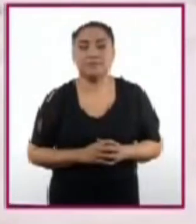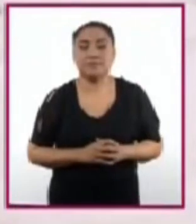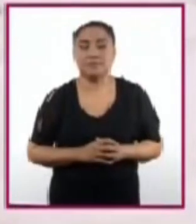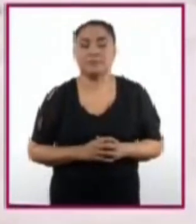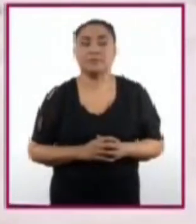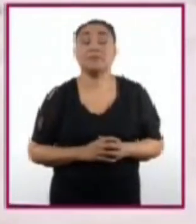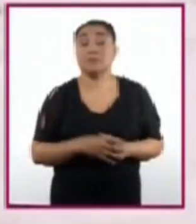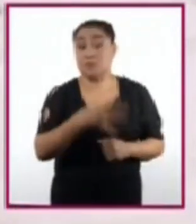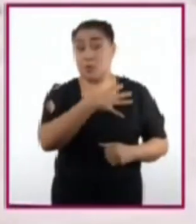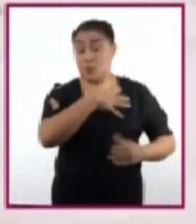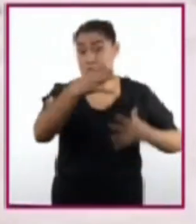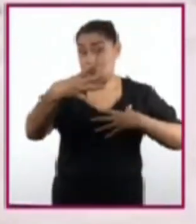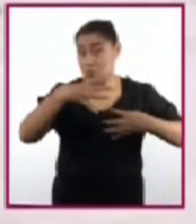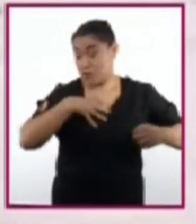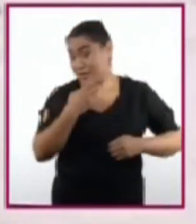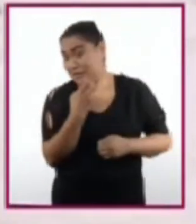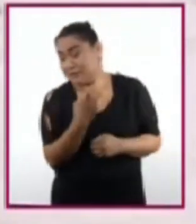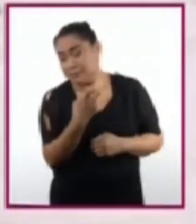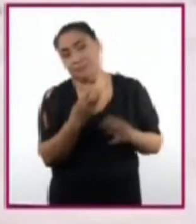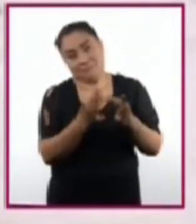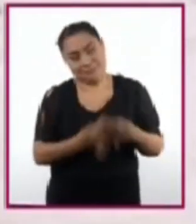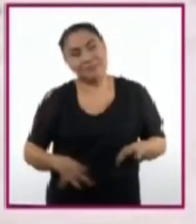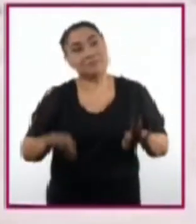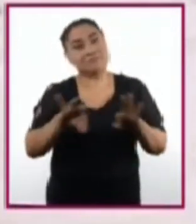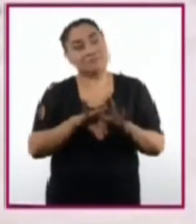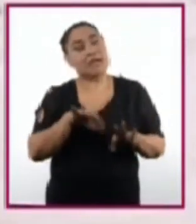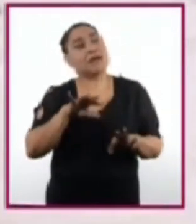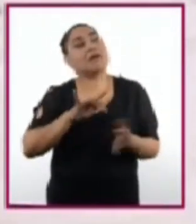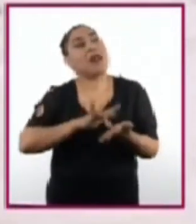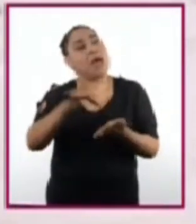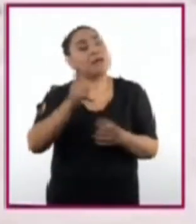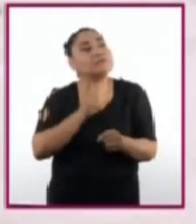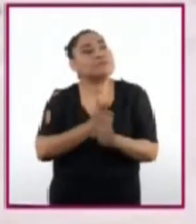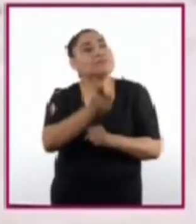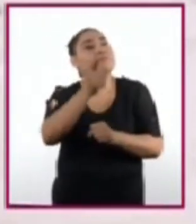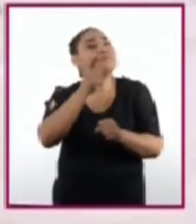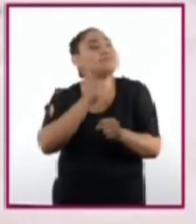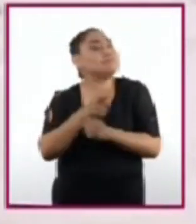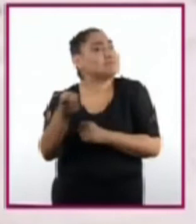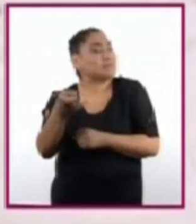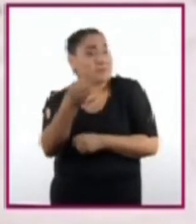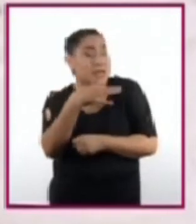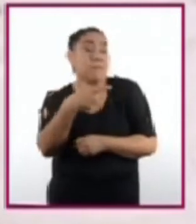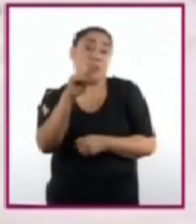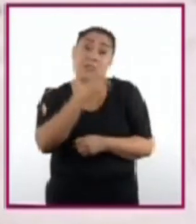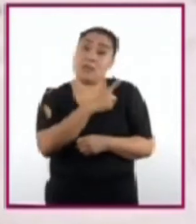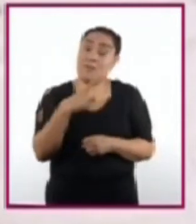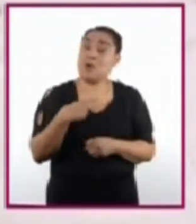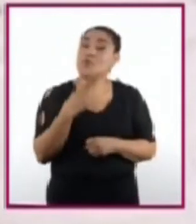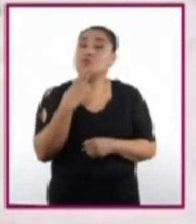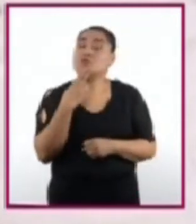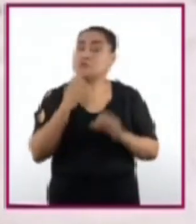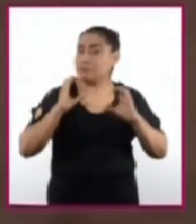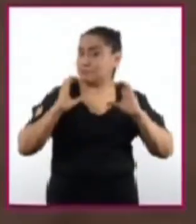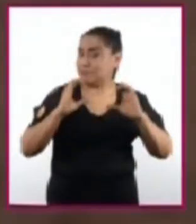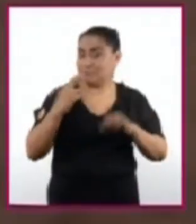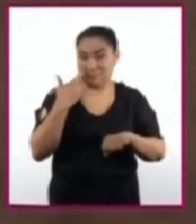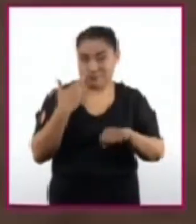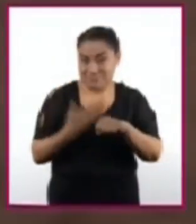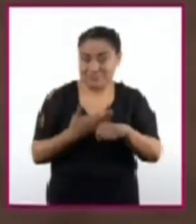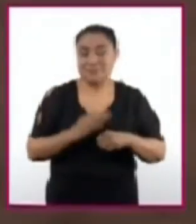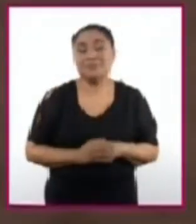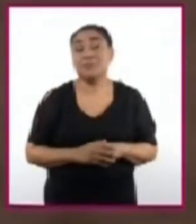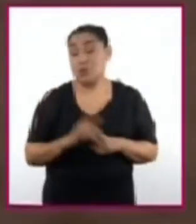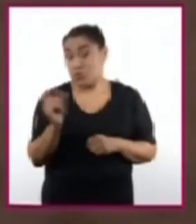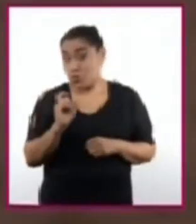Los rayos X constituyen un importante descubrimiento para la medicina, pero deben de ser empleados con responsabilidad. Por